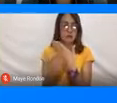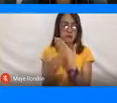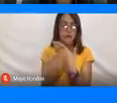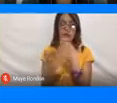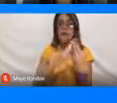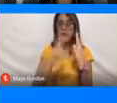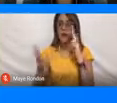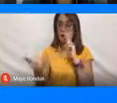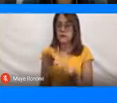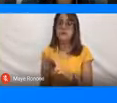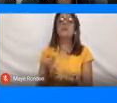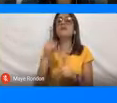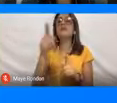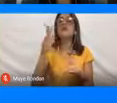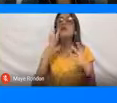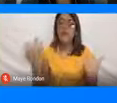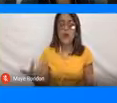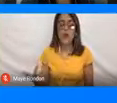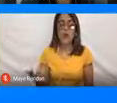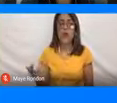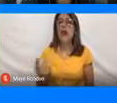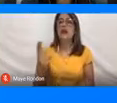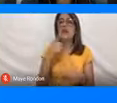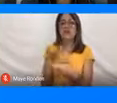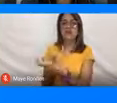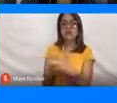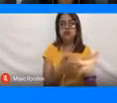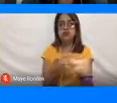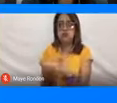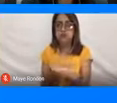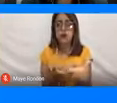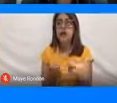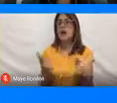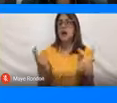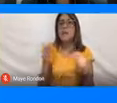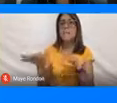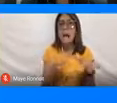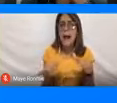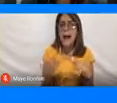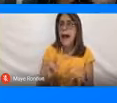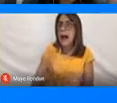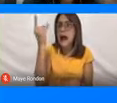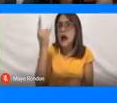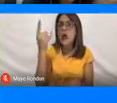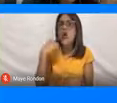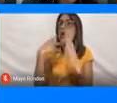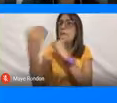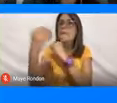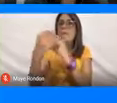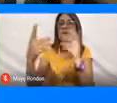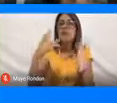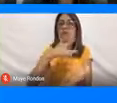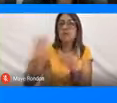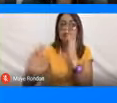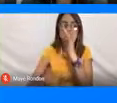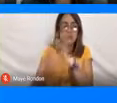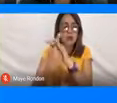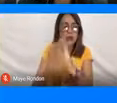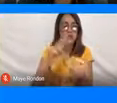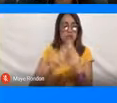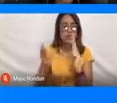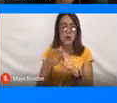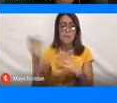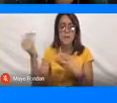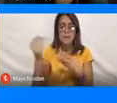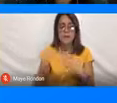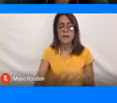para el tema de extintores, de salidas de emergencia, todo lo que acabamos de mencionar